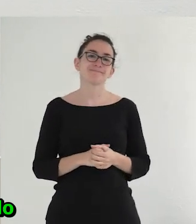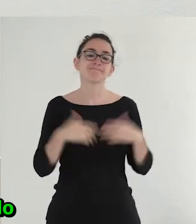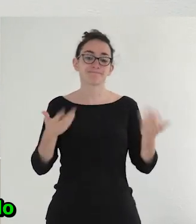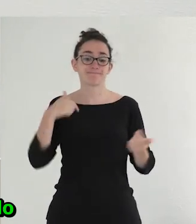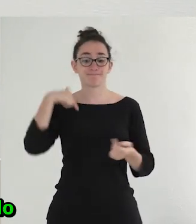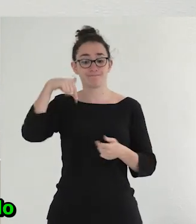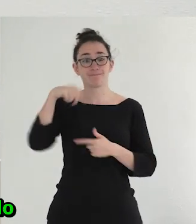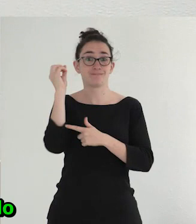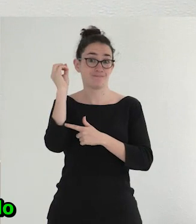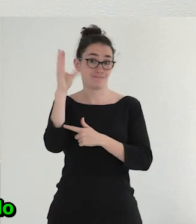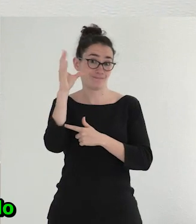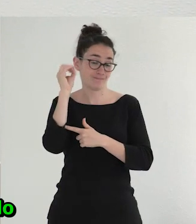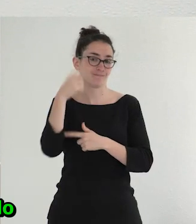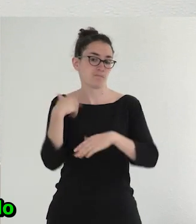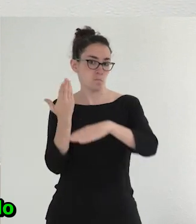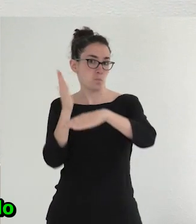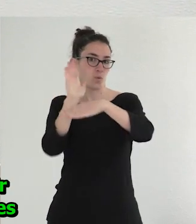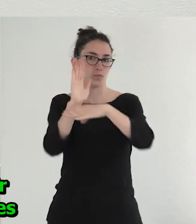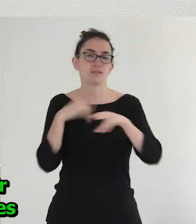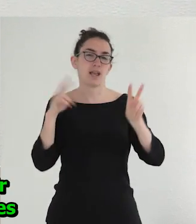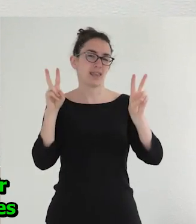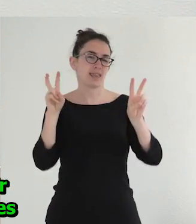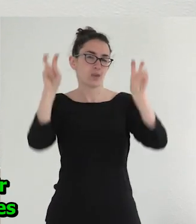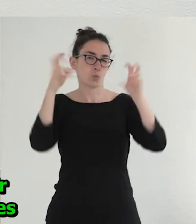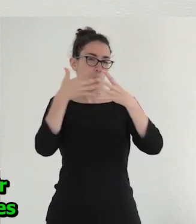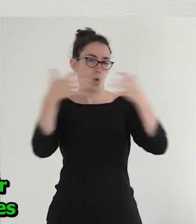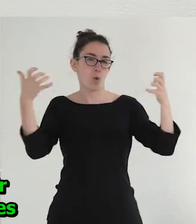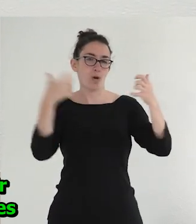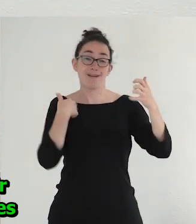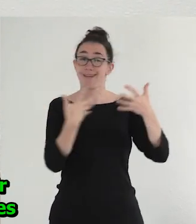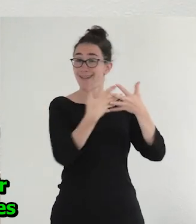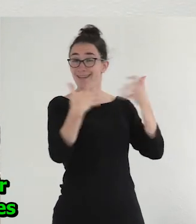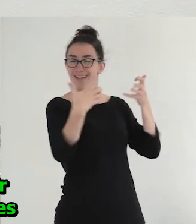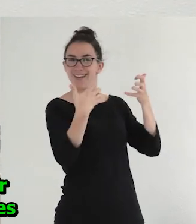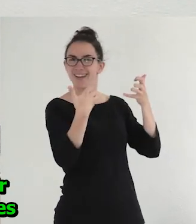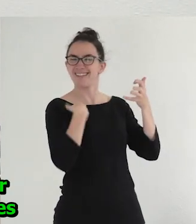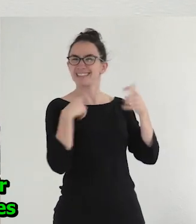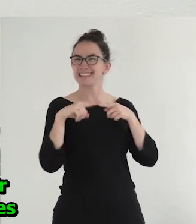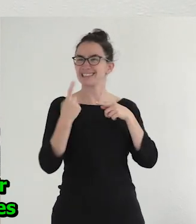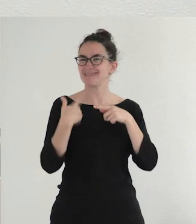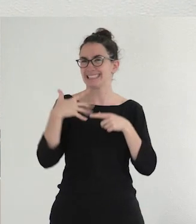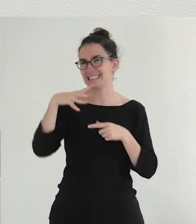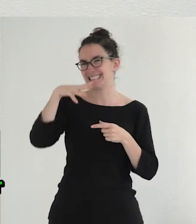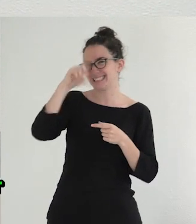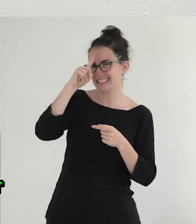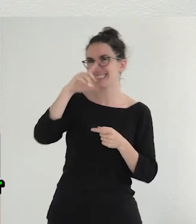Bueno, esta intervención que os voy a proponer tiene un título que, bueno, después de ponerlo tengo que decir que me he arrepentido algunas veces